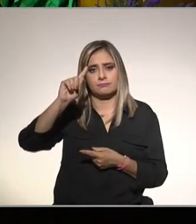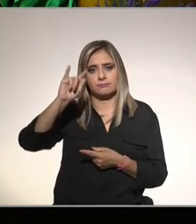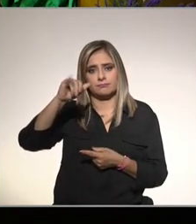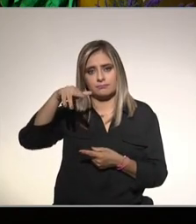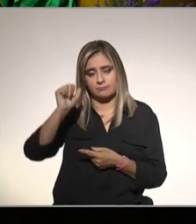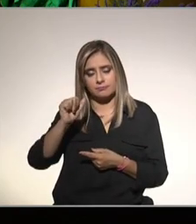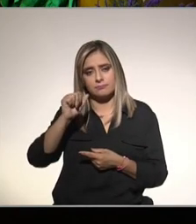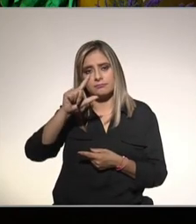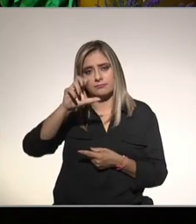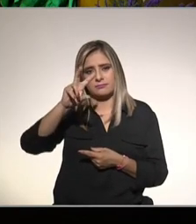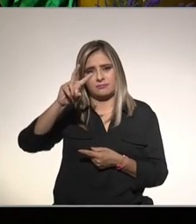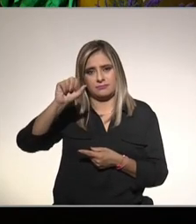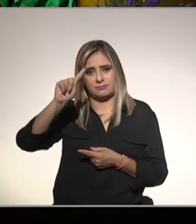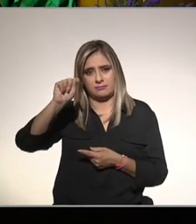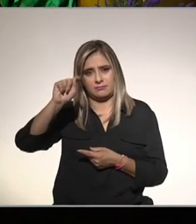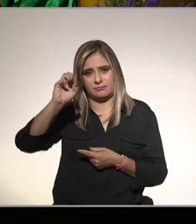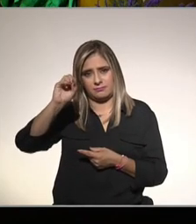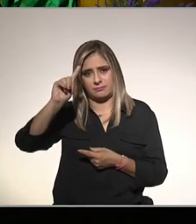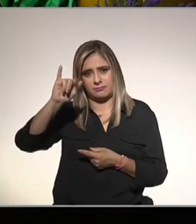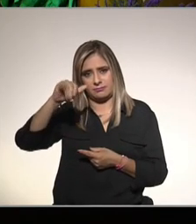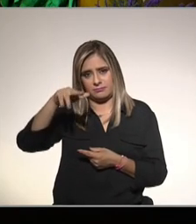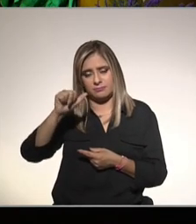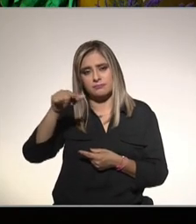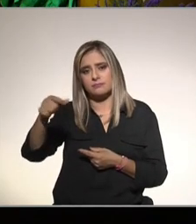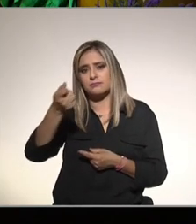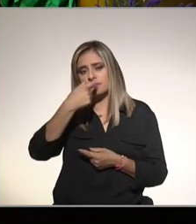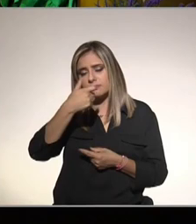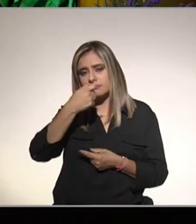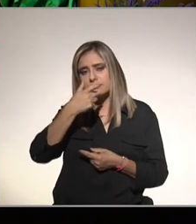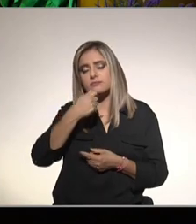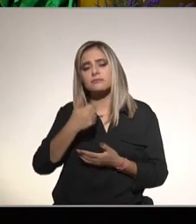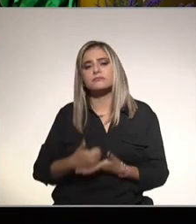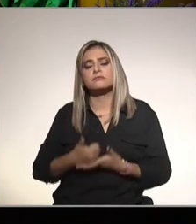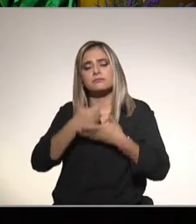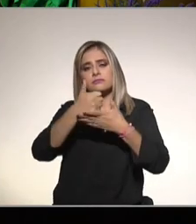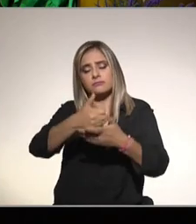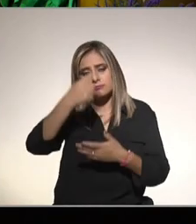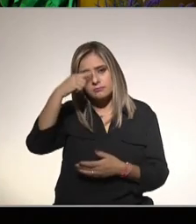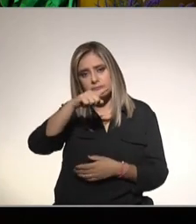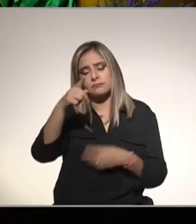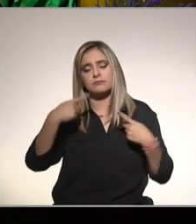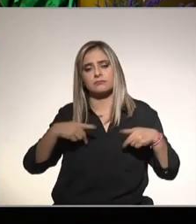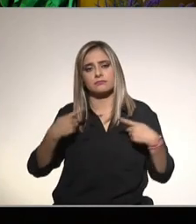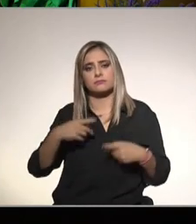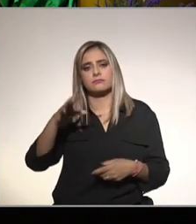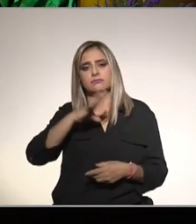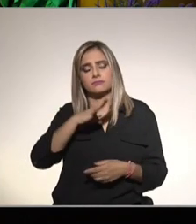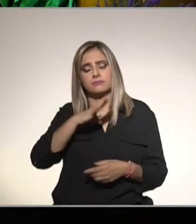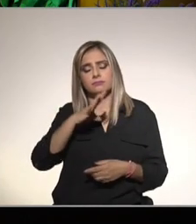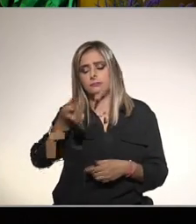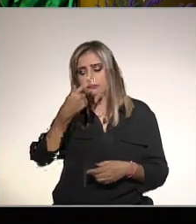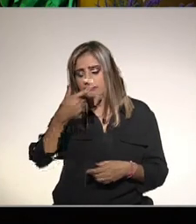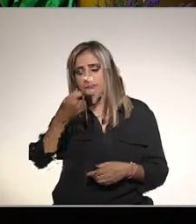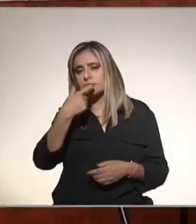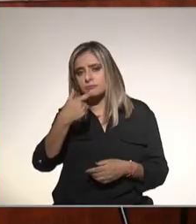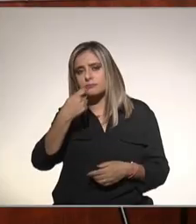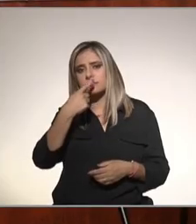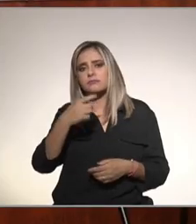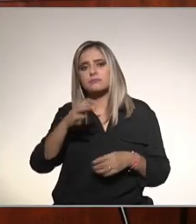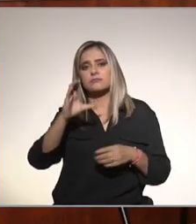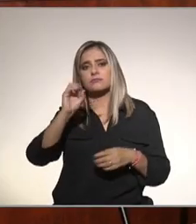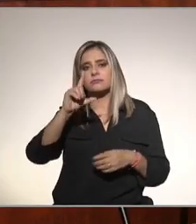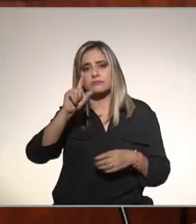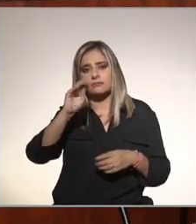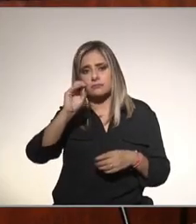sirve para el hígado graso? no ese es un hipolipemiante que ayuda en pacientes que tienen la indicación que deben tomar porque colesterol